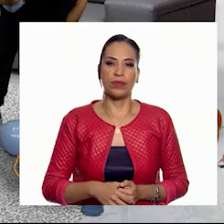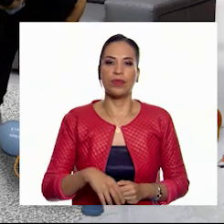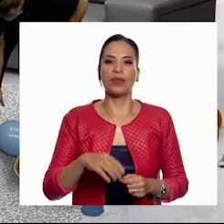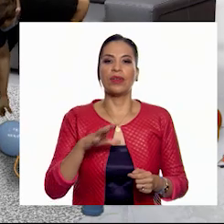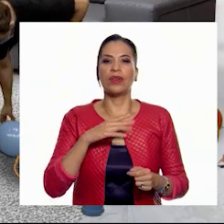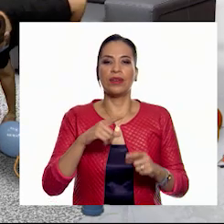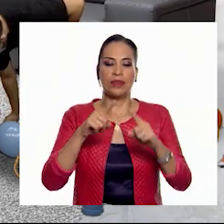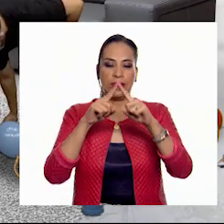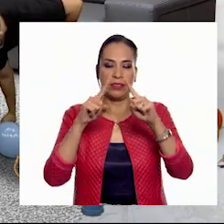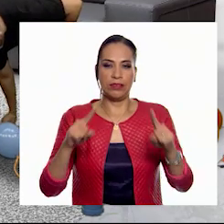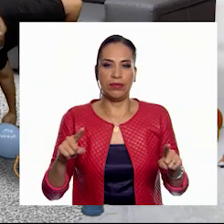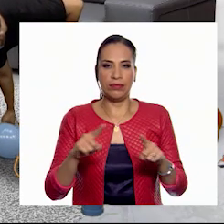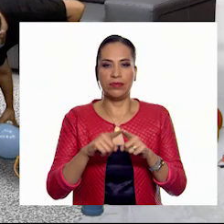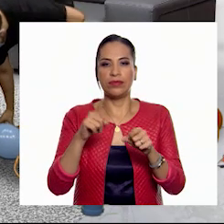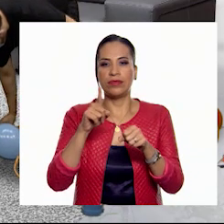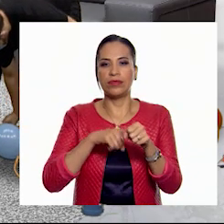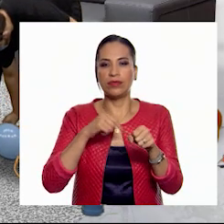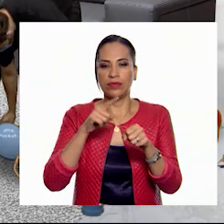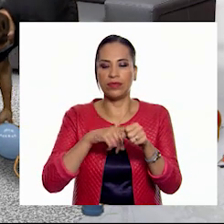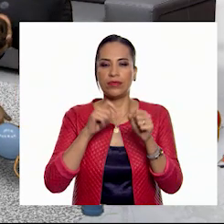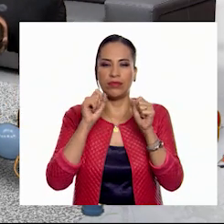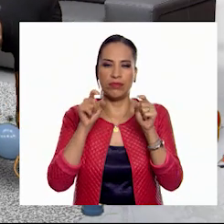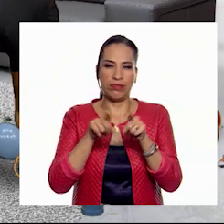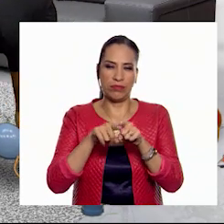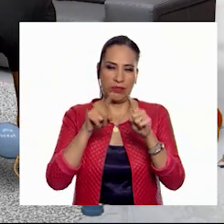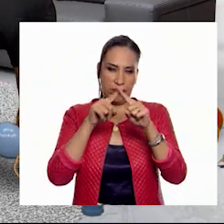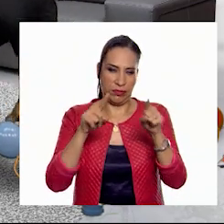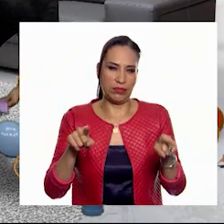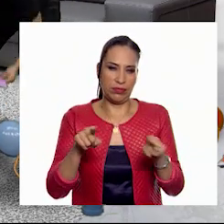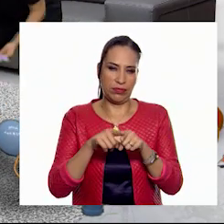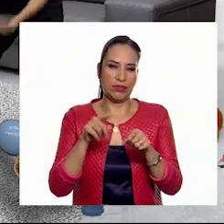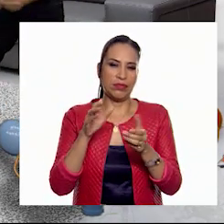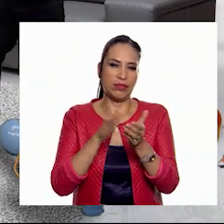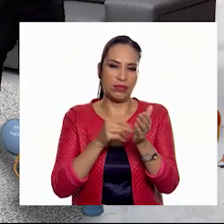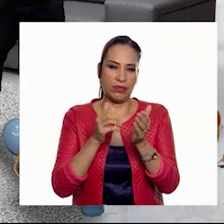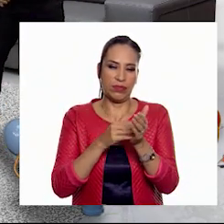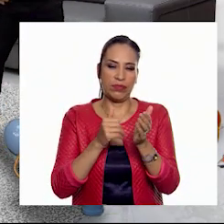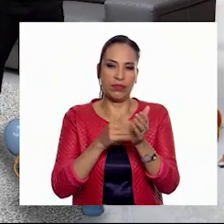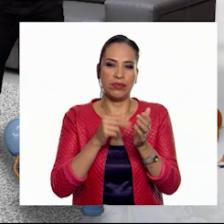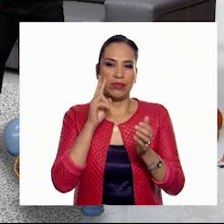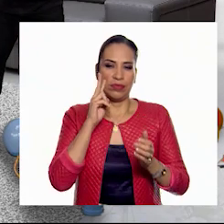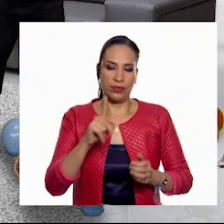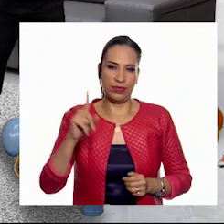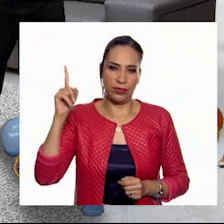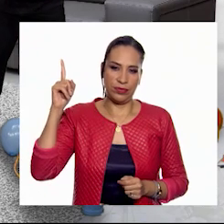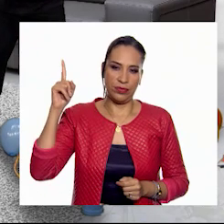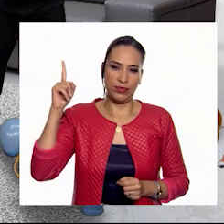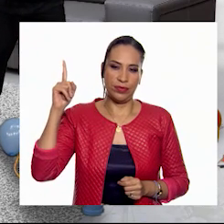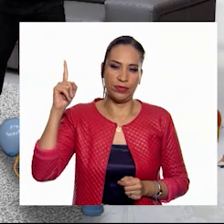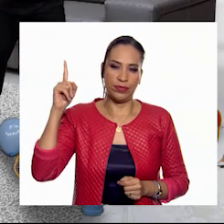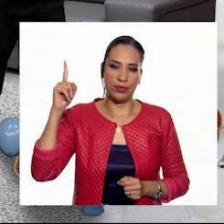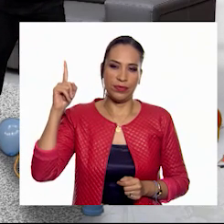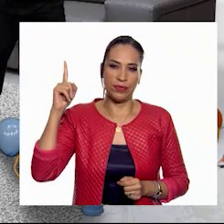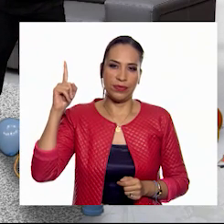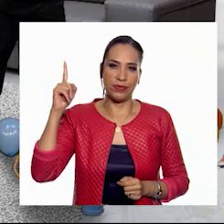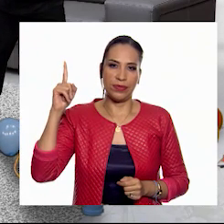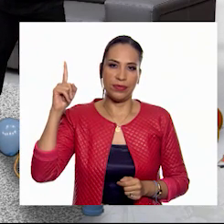Triángulos de papel del mismo... Triángulos de papel. Ajá. Los voy a enseñar, Jorge. Aquí están recortados.